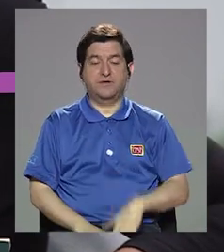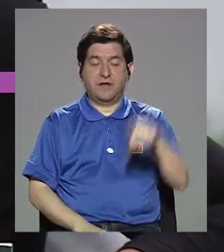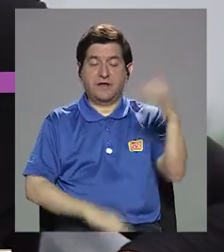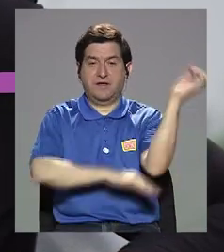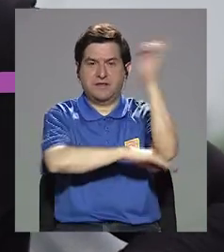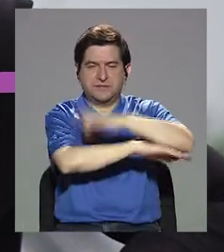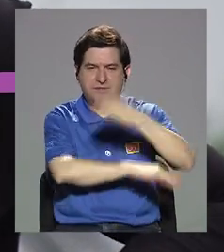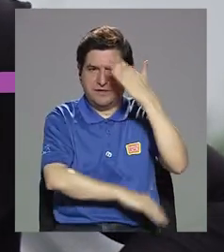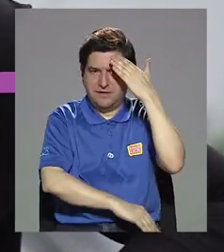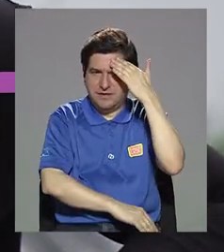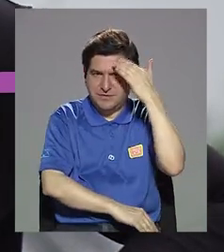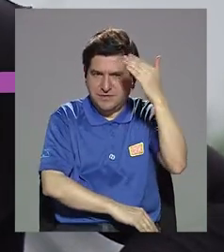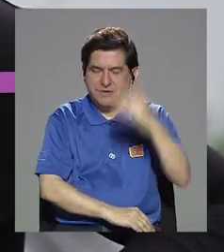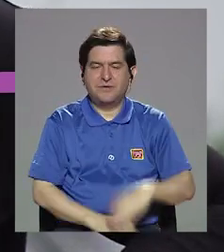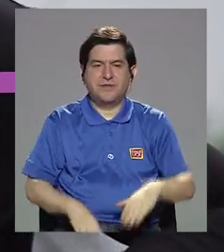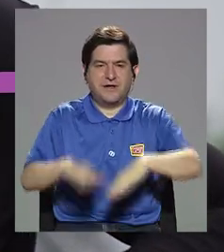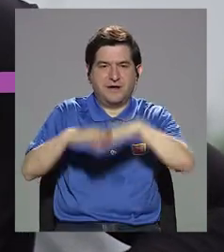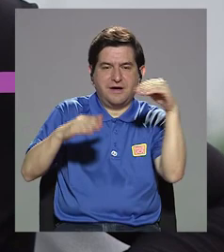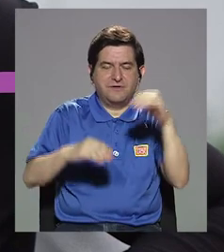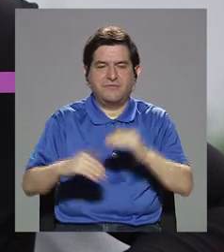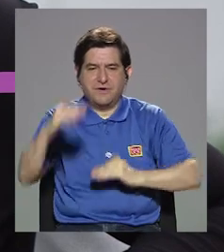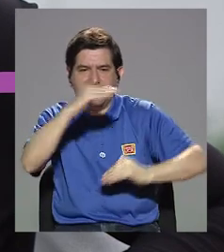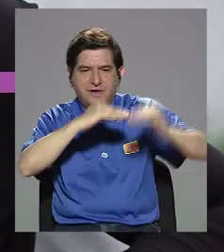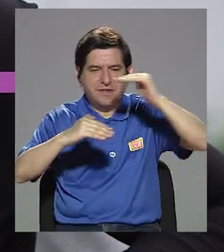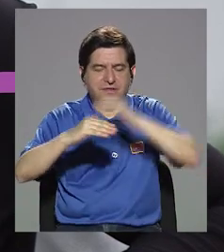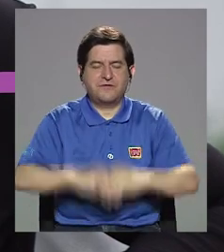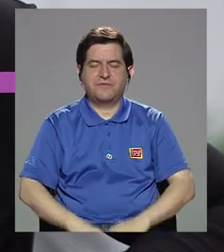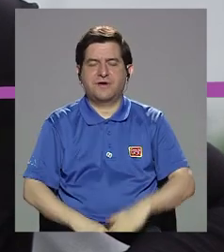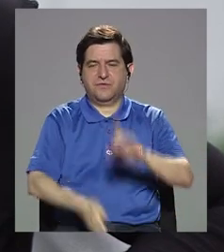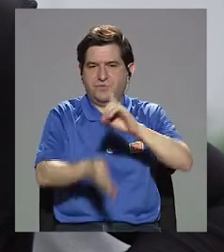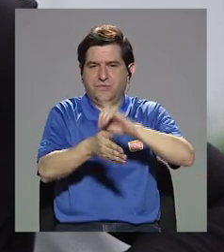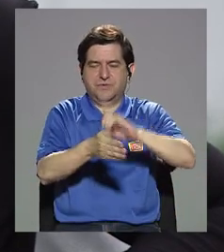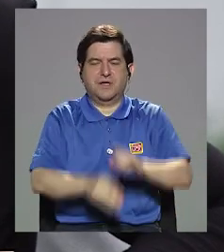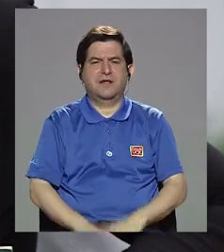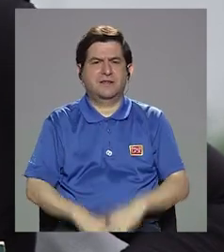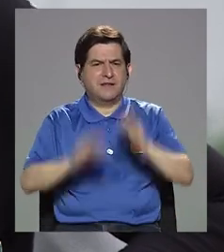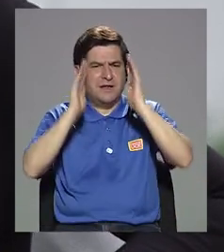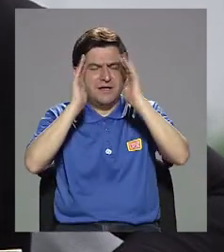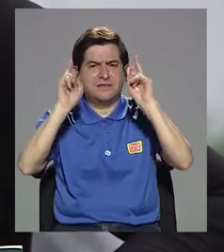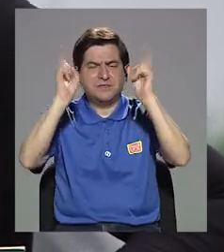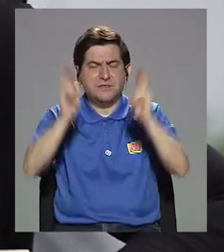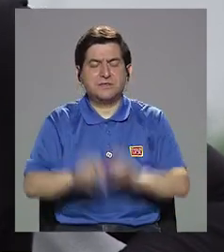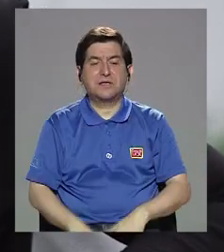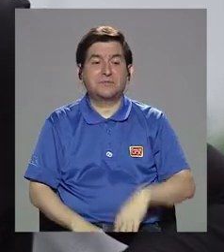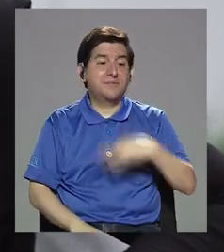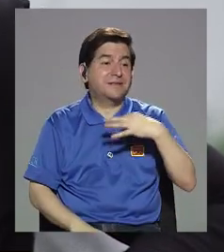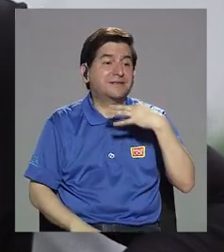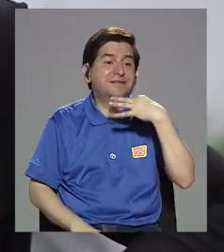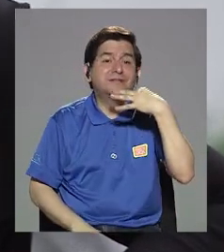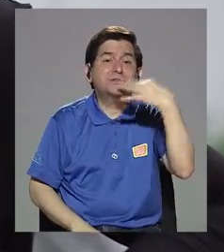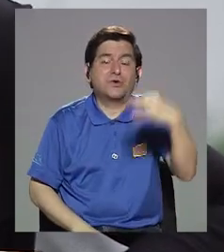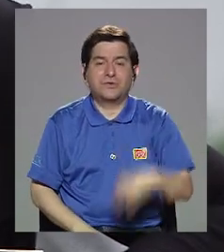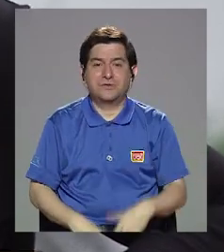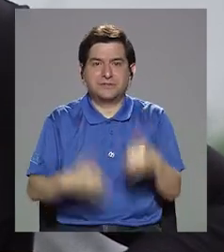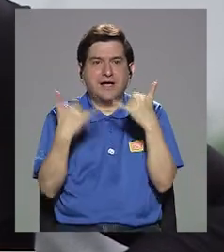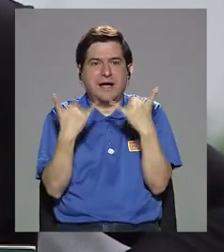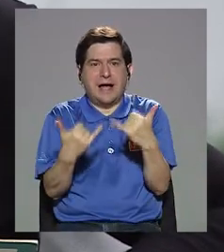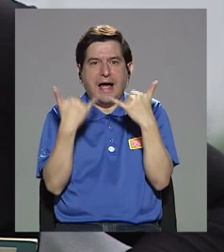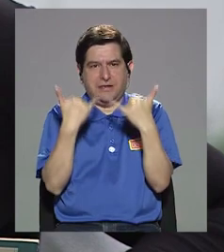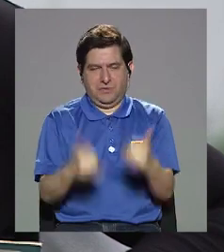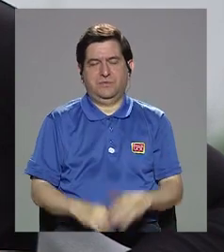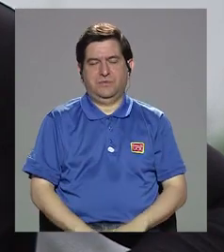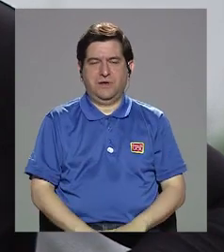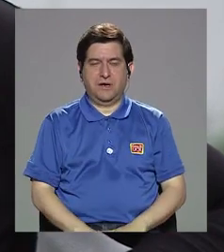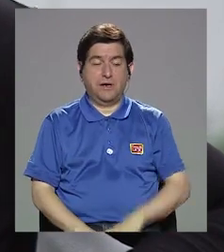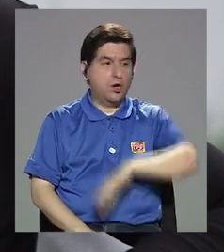costa rica, el día de hoy le saludamos desde las afueras de la facultad de medicina y estaremos tratando un tema nuestro cotidiano de